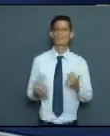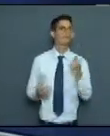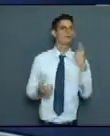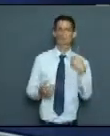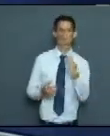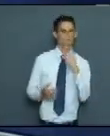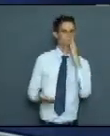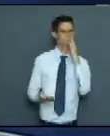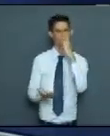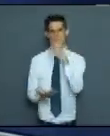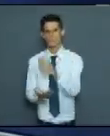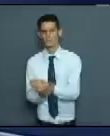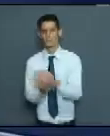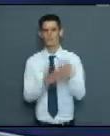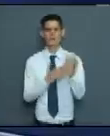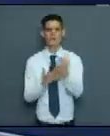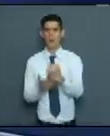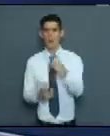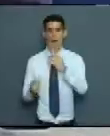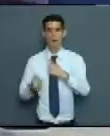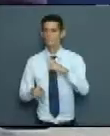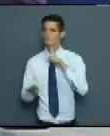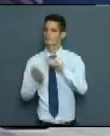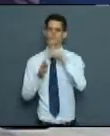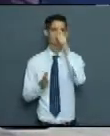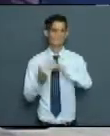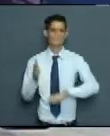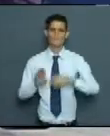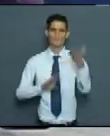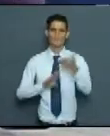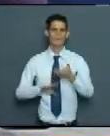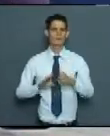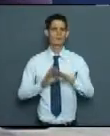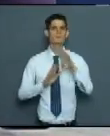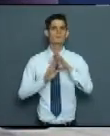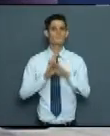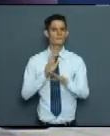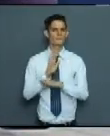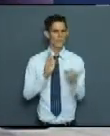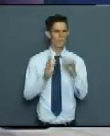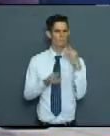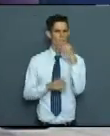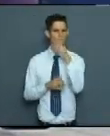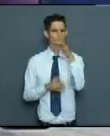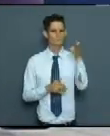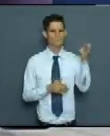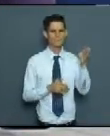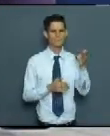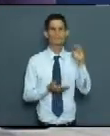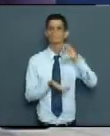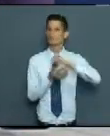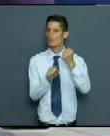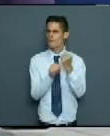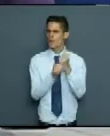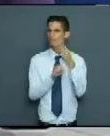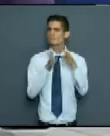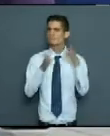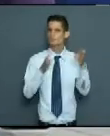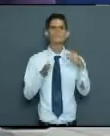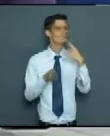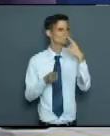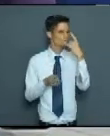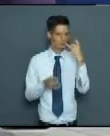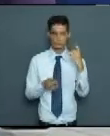para prevenir. ¿Se han estado visitando también los centros de trabajo para aplicar los decretos? Los centros laborales también,